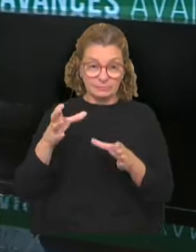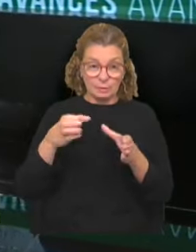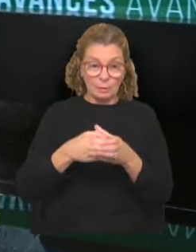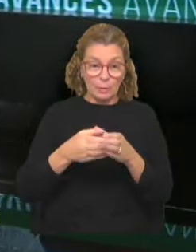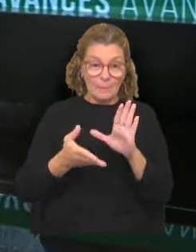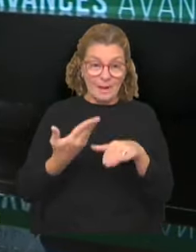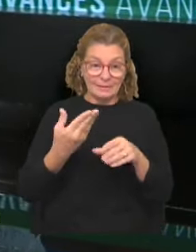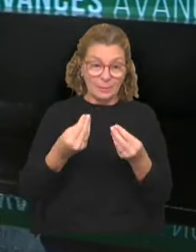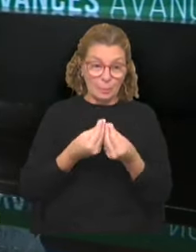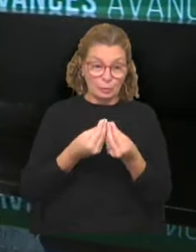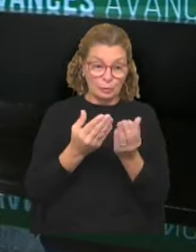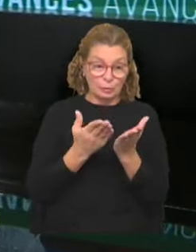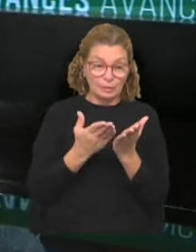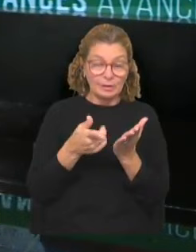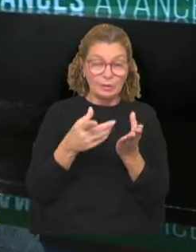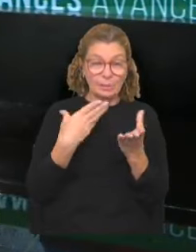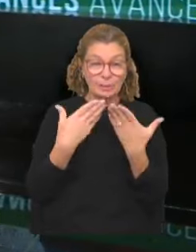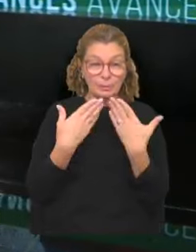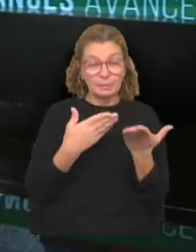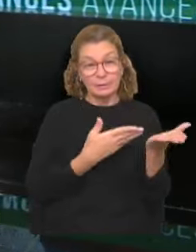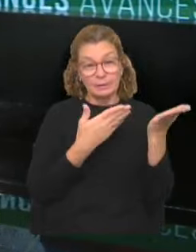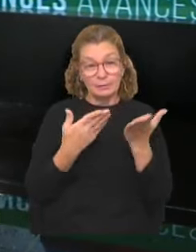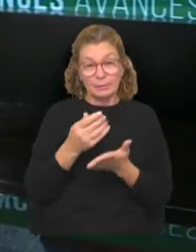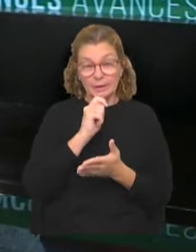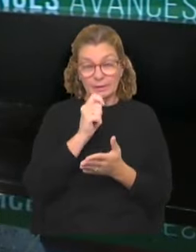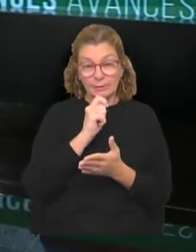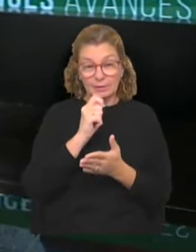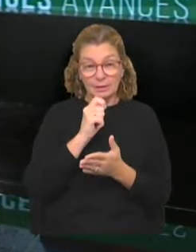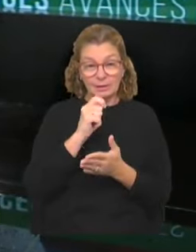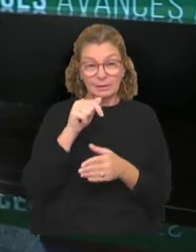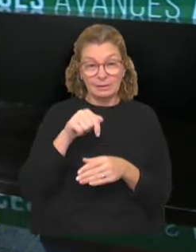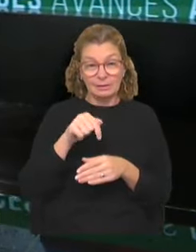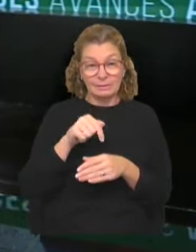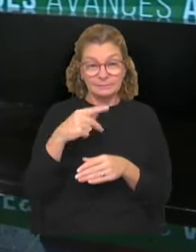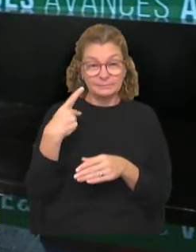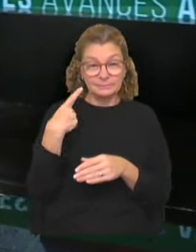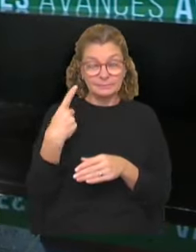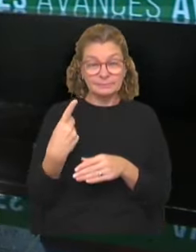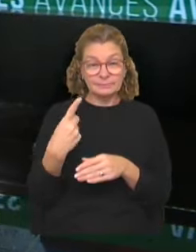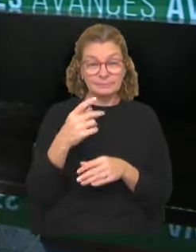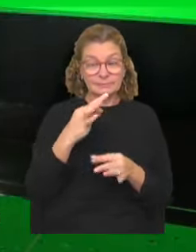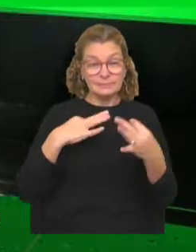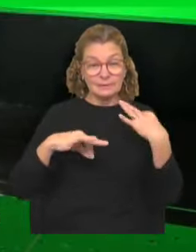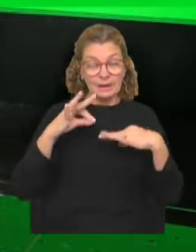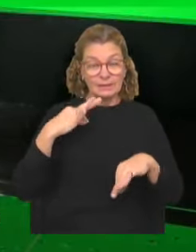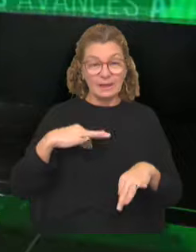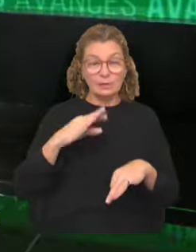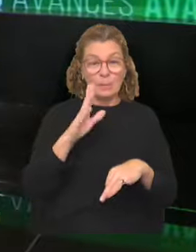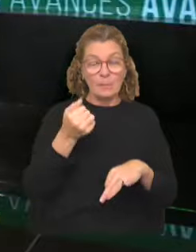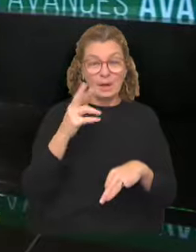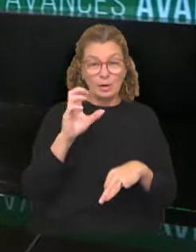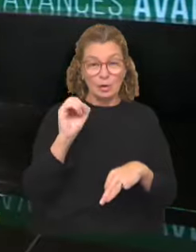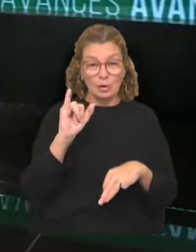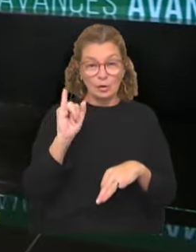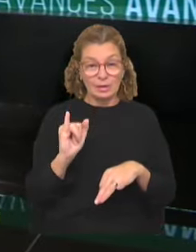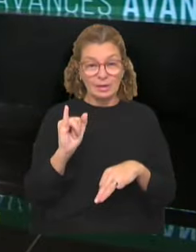De esto también estaremos hablando. Y vamos a estar recibiendo en la entrevista central al director de teatro Fernando Parodi y a la productora